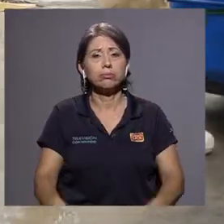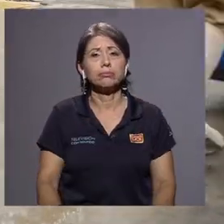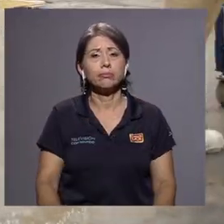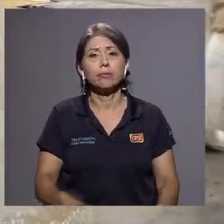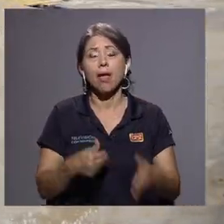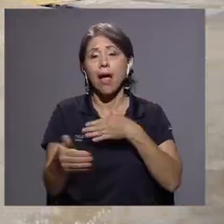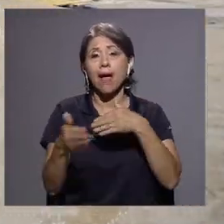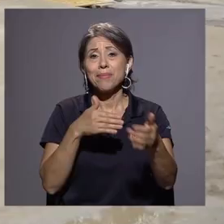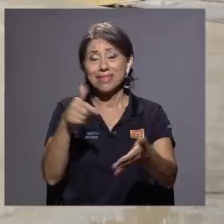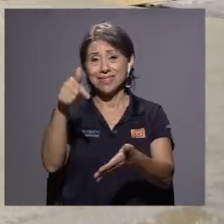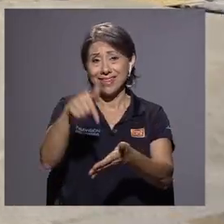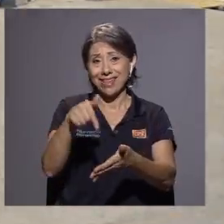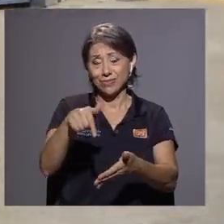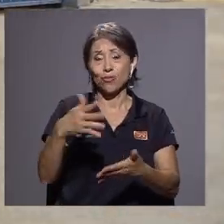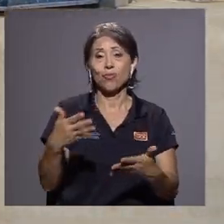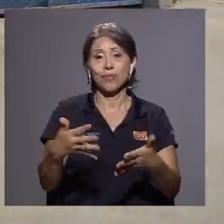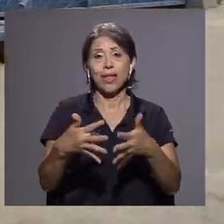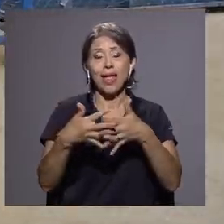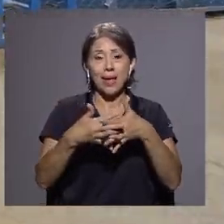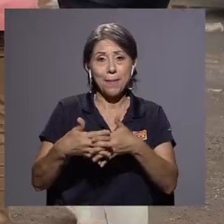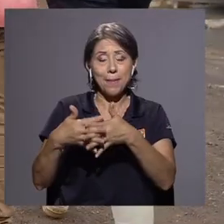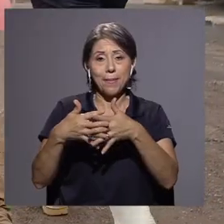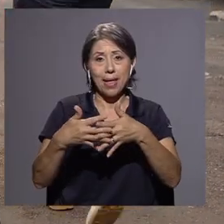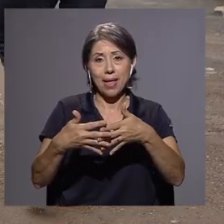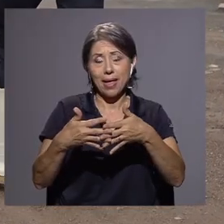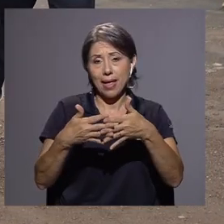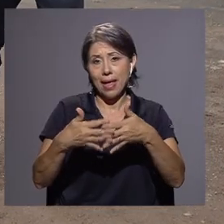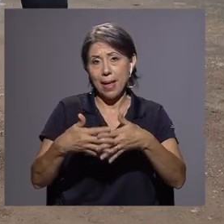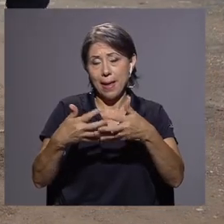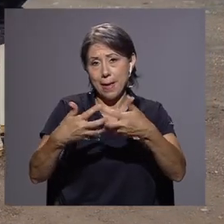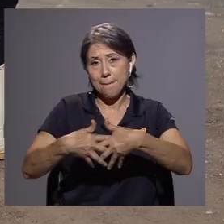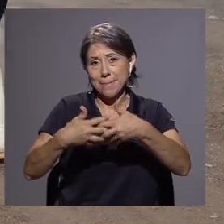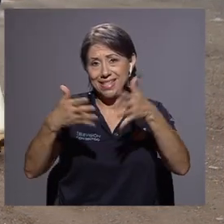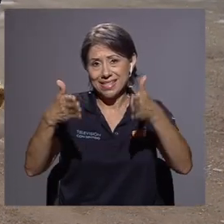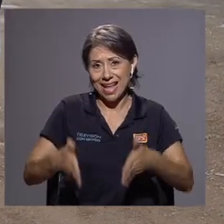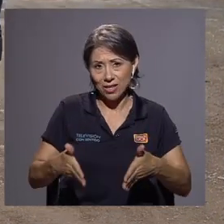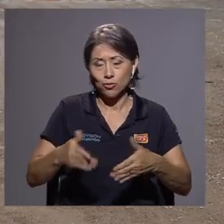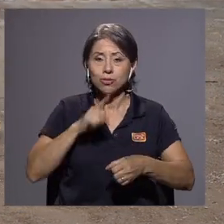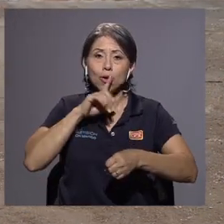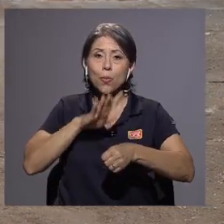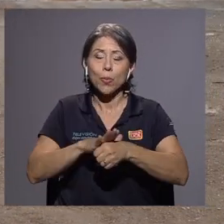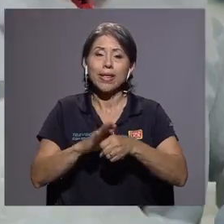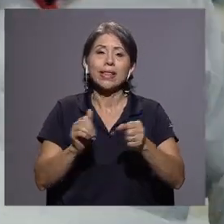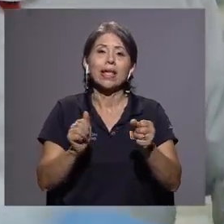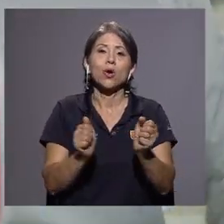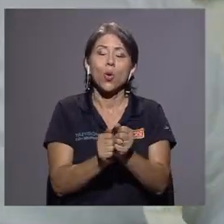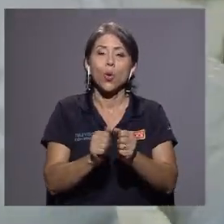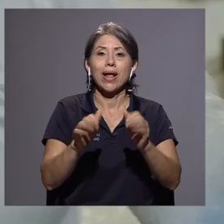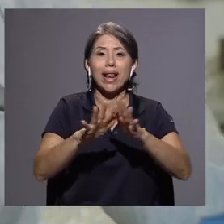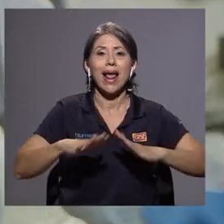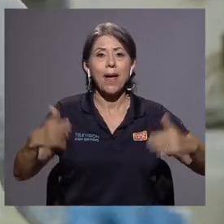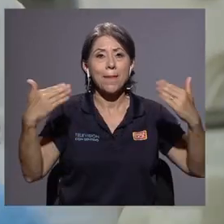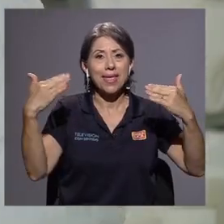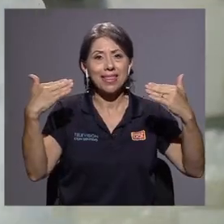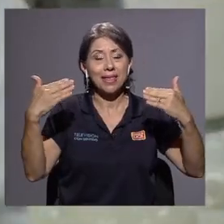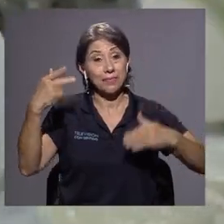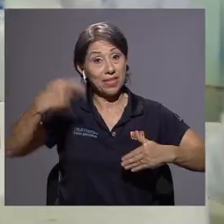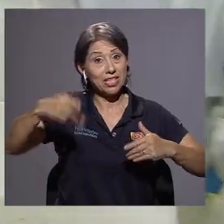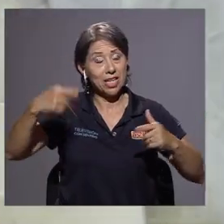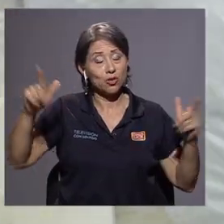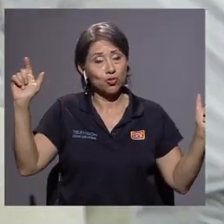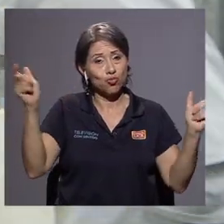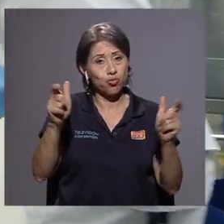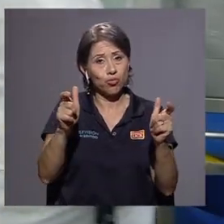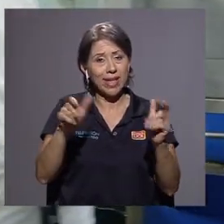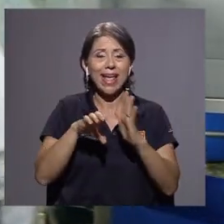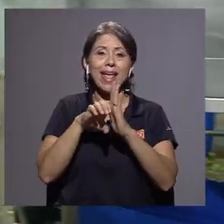A pesar de ello, hay empresarios que se comprometen con el ambiente y tratan de disminuir esos riesgos. Este es